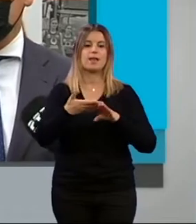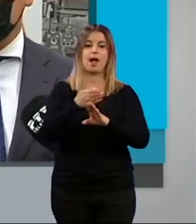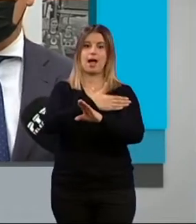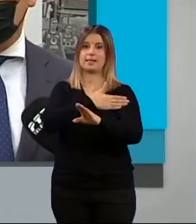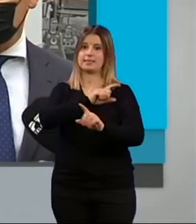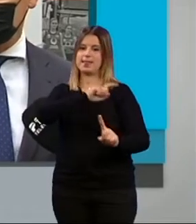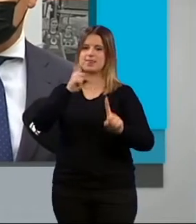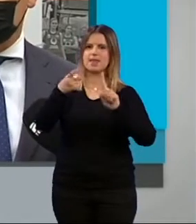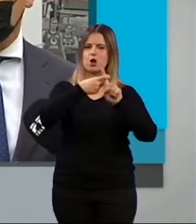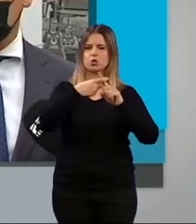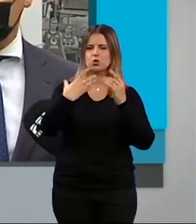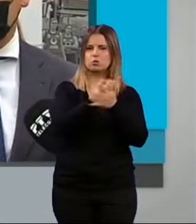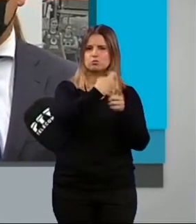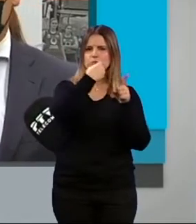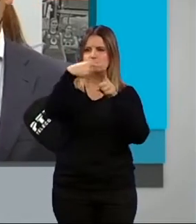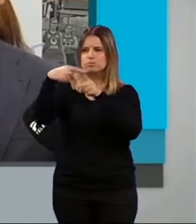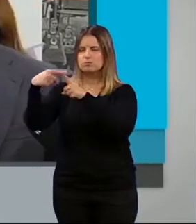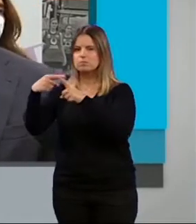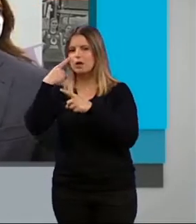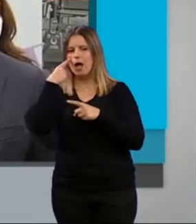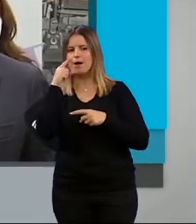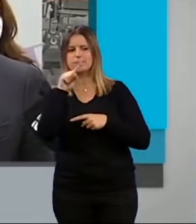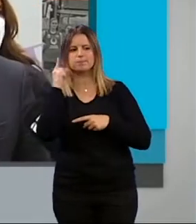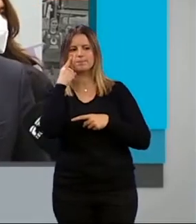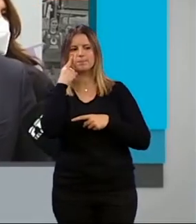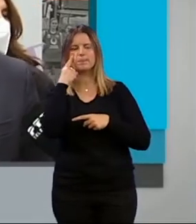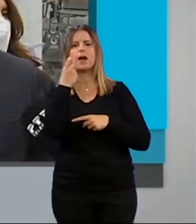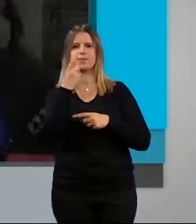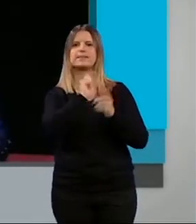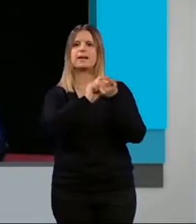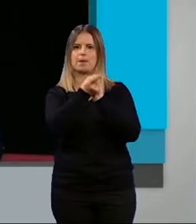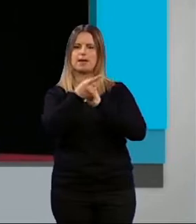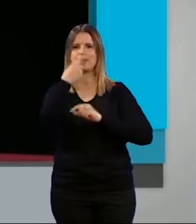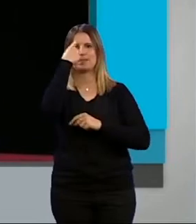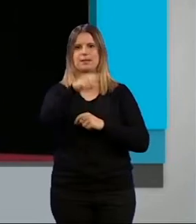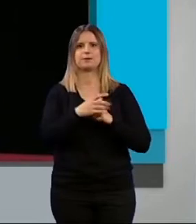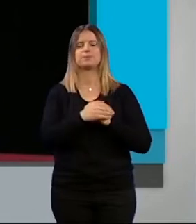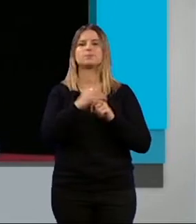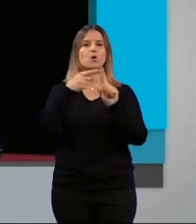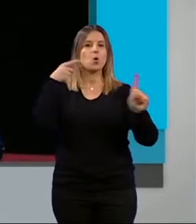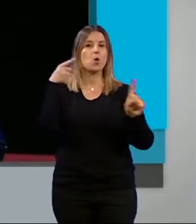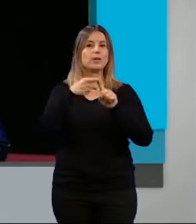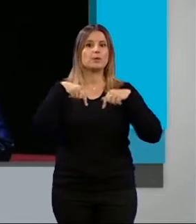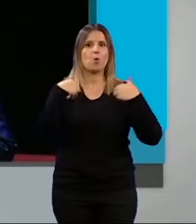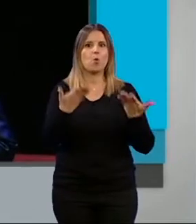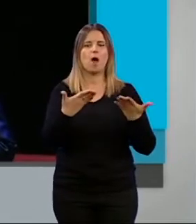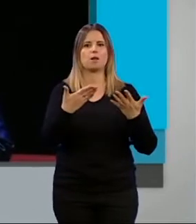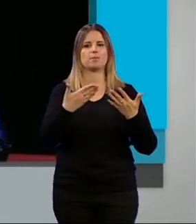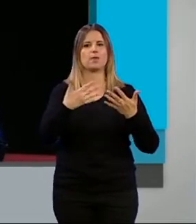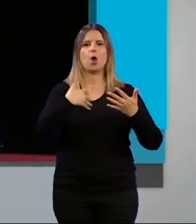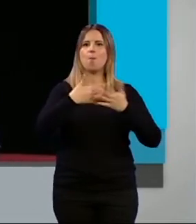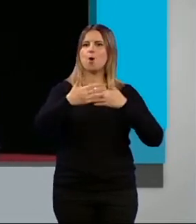compartido de todos los elementos y todos los ámbitos donde hay algo que cambiar. La idea que tenemos es de iniciar muchos procesos